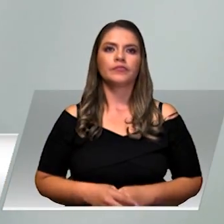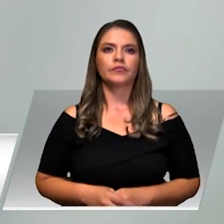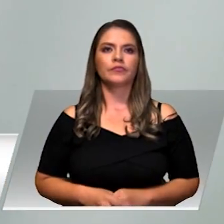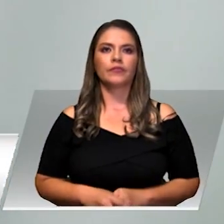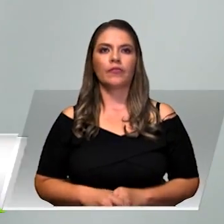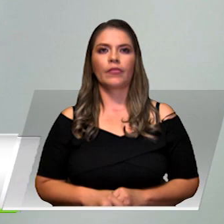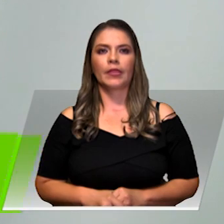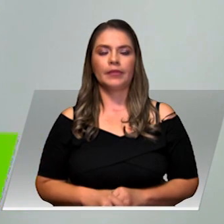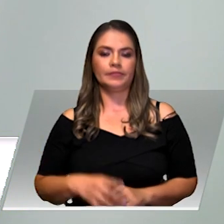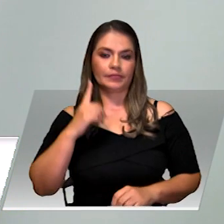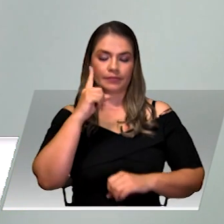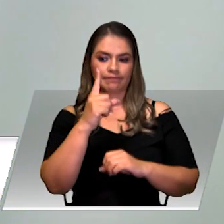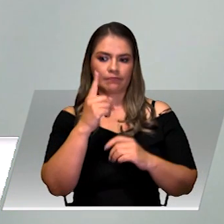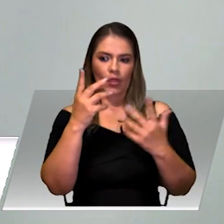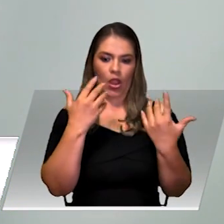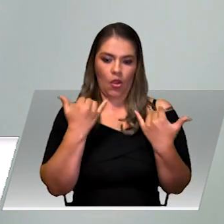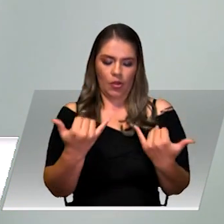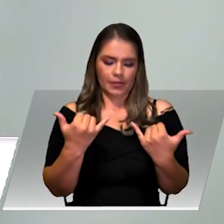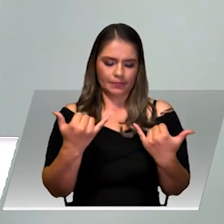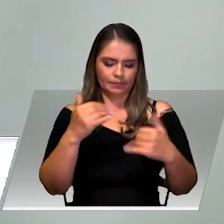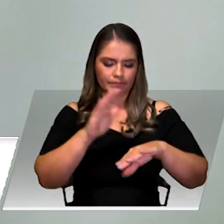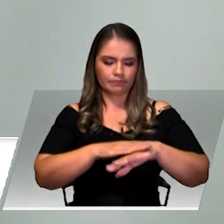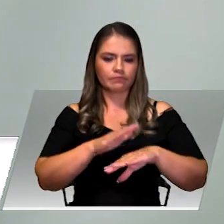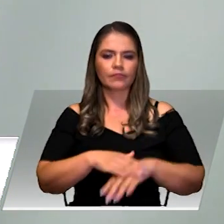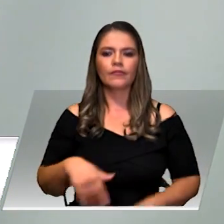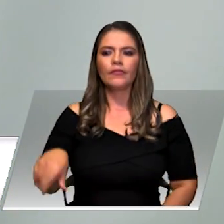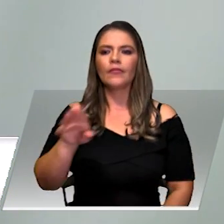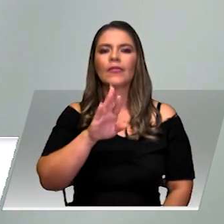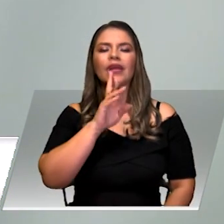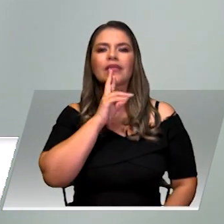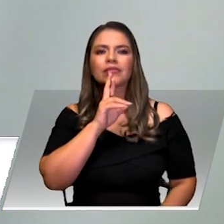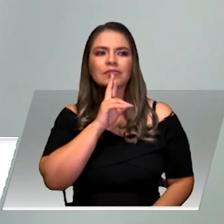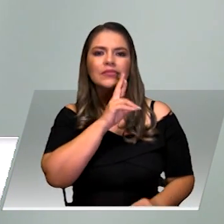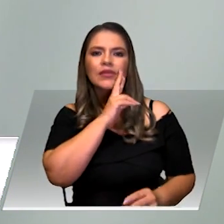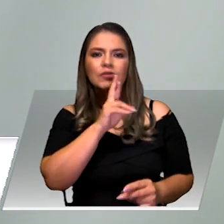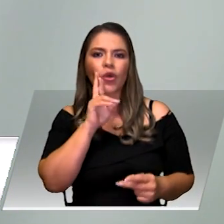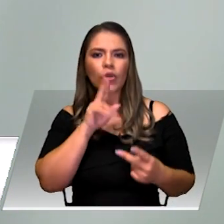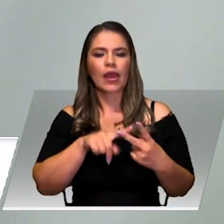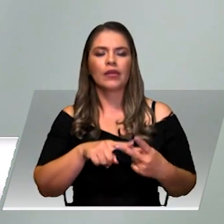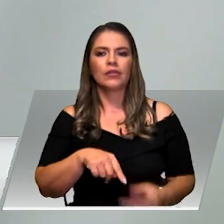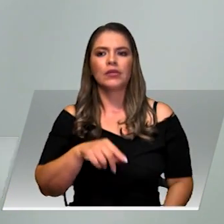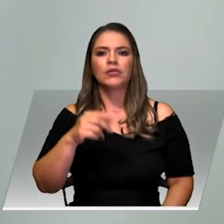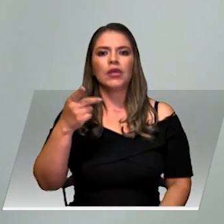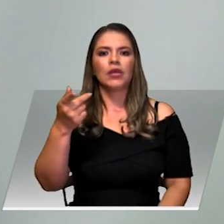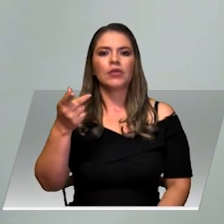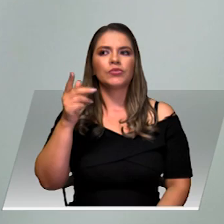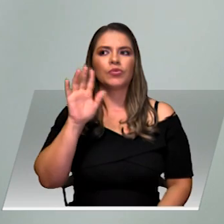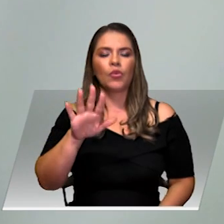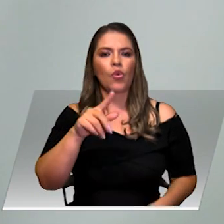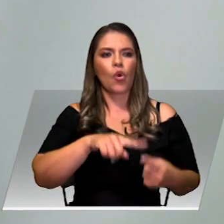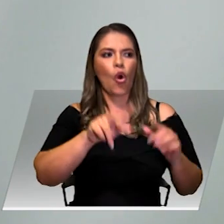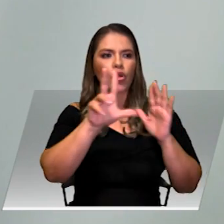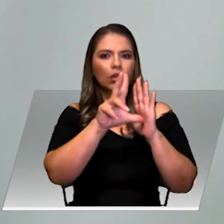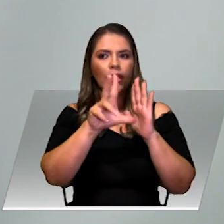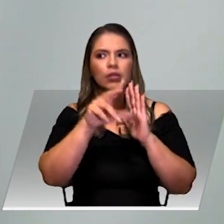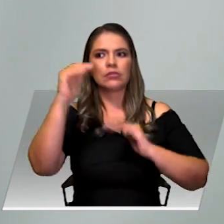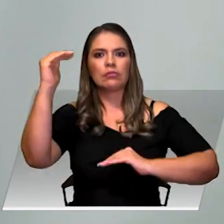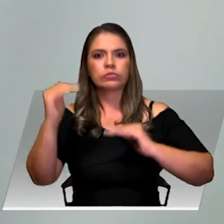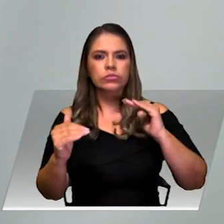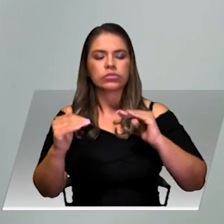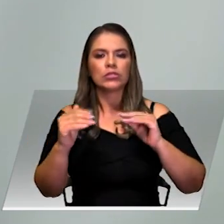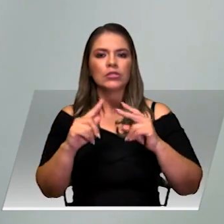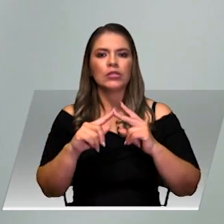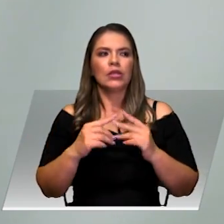ocasión, por ejemplo, los restaurantes y los hoteles también subieron y aportaron positivamente a la inflación.